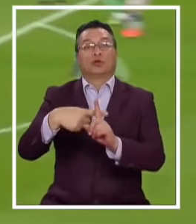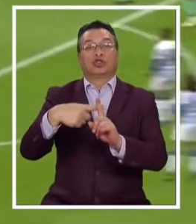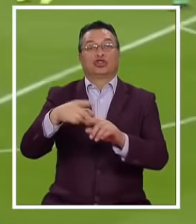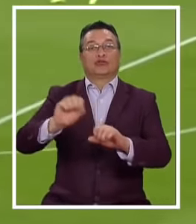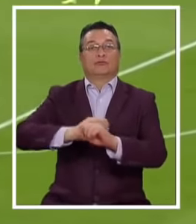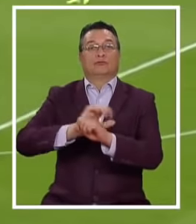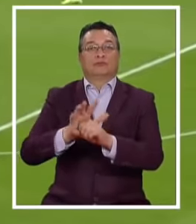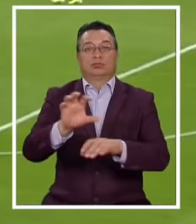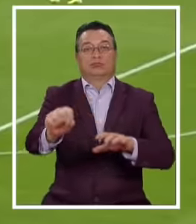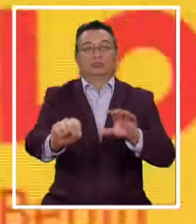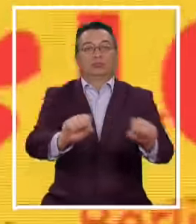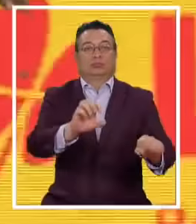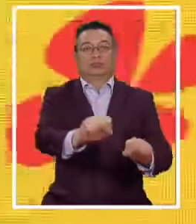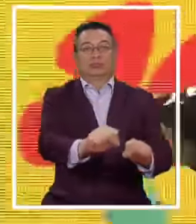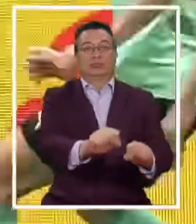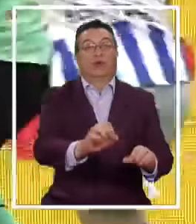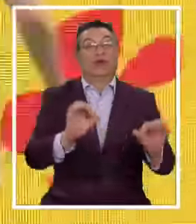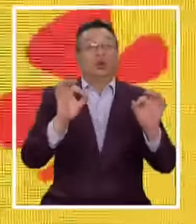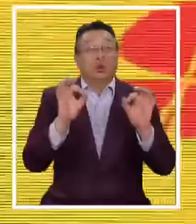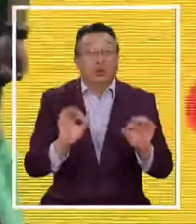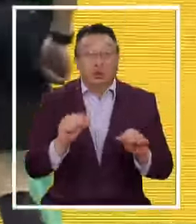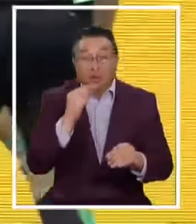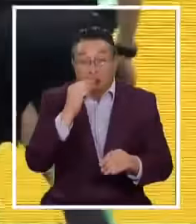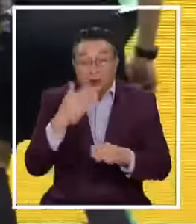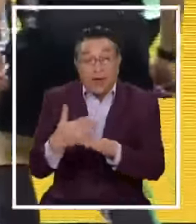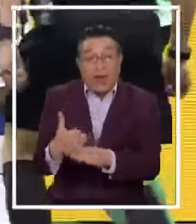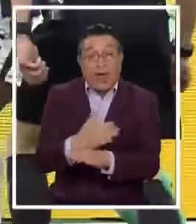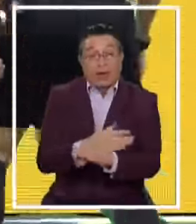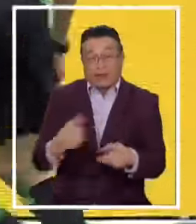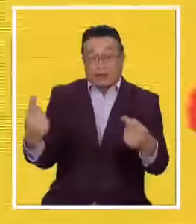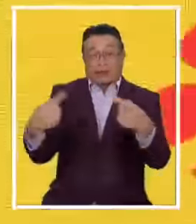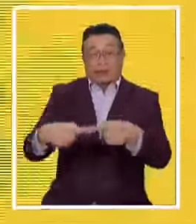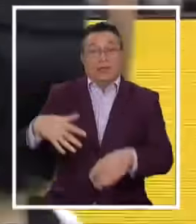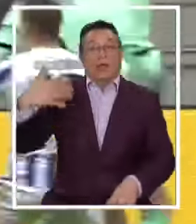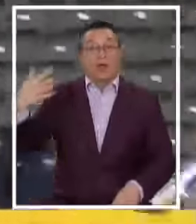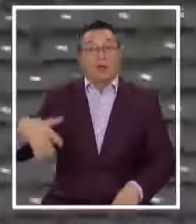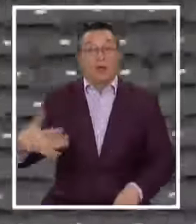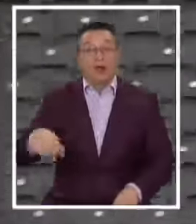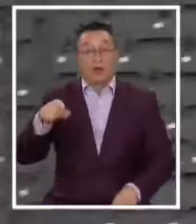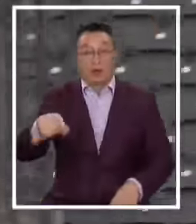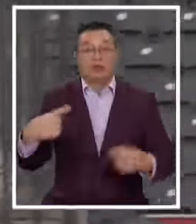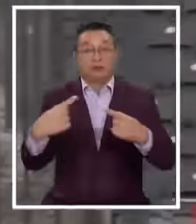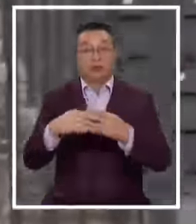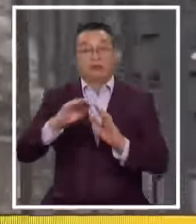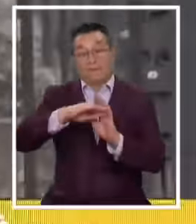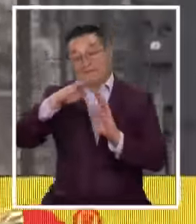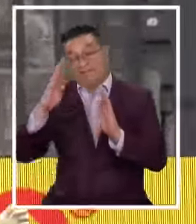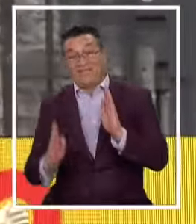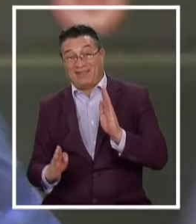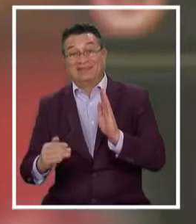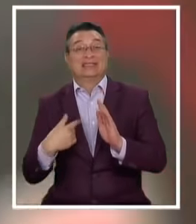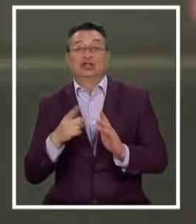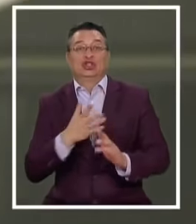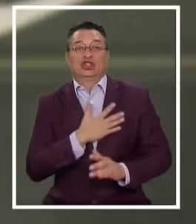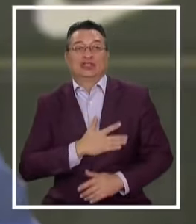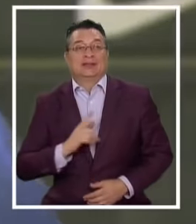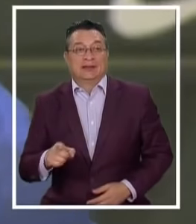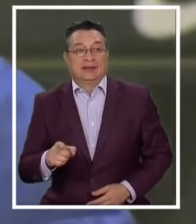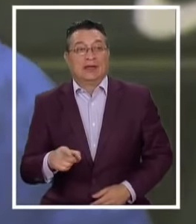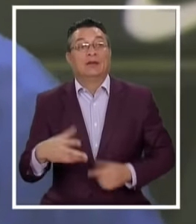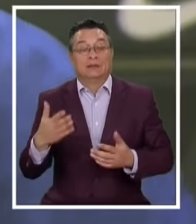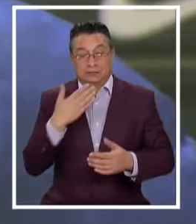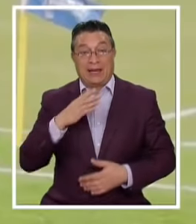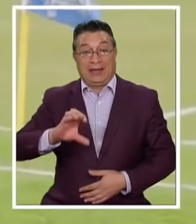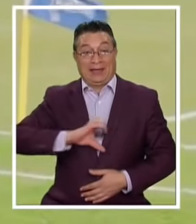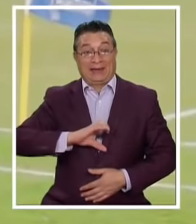Por COVID-19 Justo días antes De un partido clave En la lucha Contra el descenso Ante el Mainz Dardai El